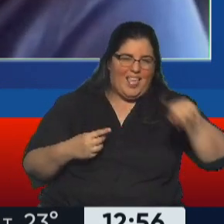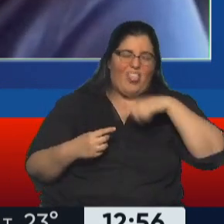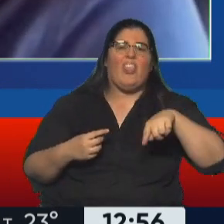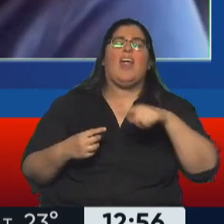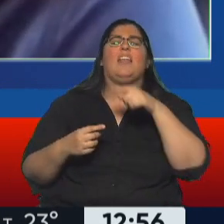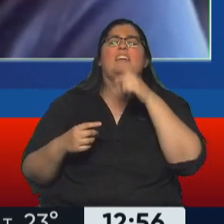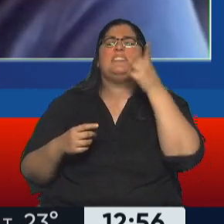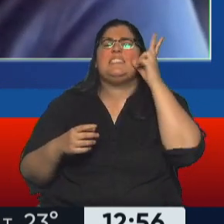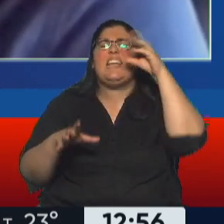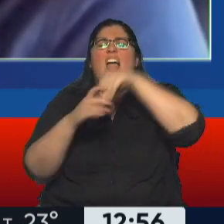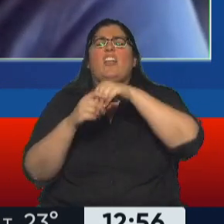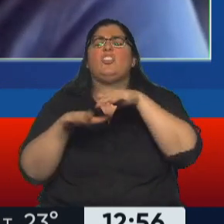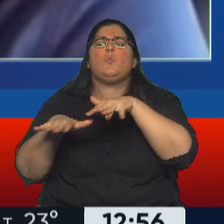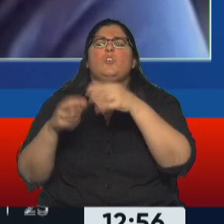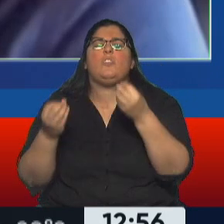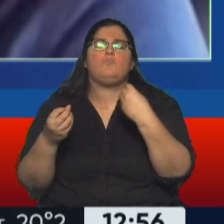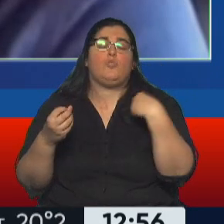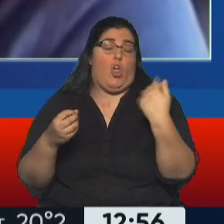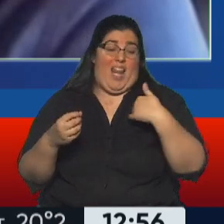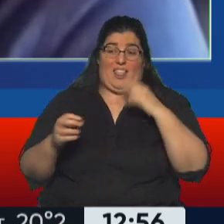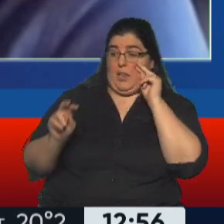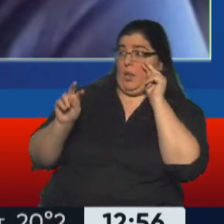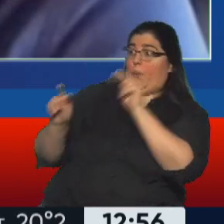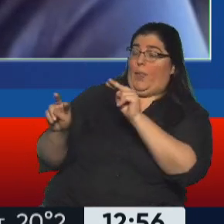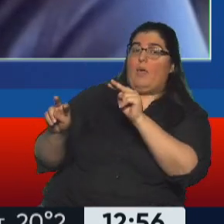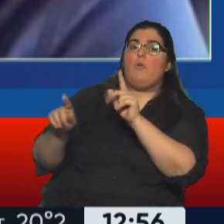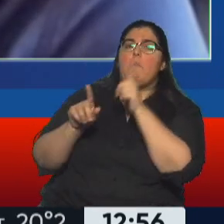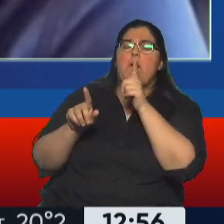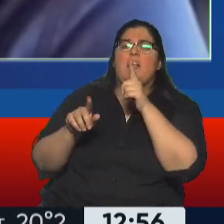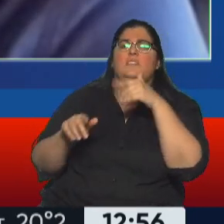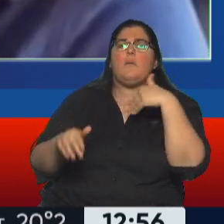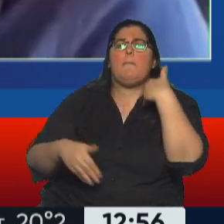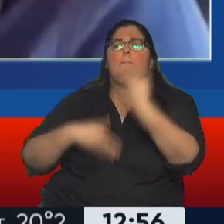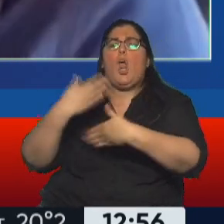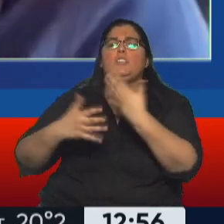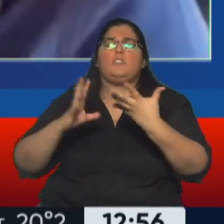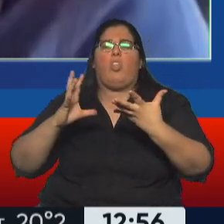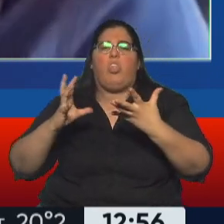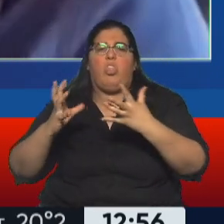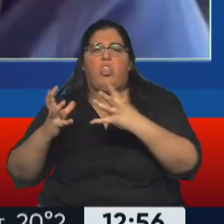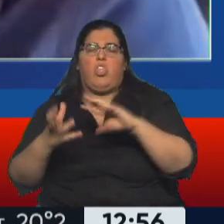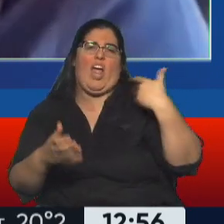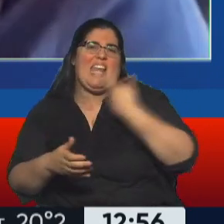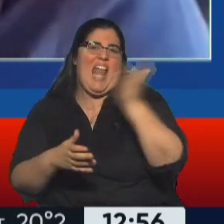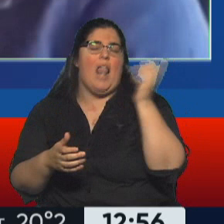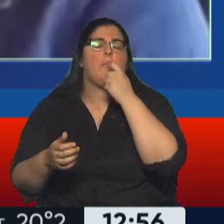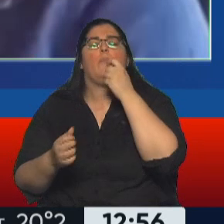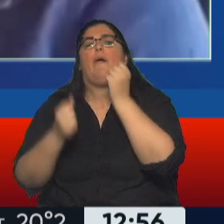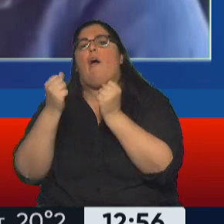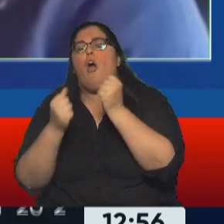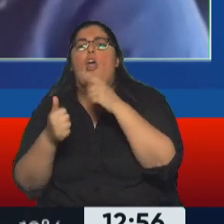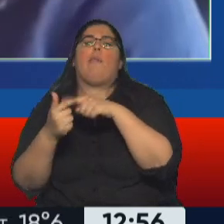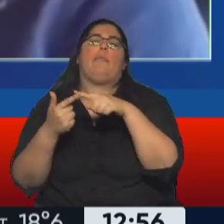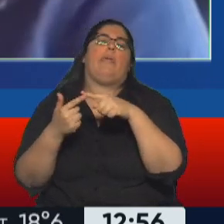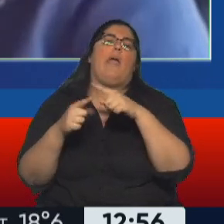en Chile. Porque lo que uno ve, por lo menos desde acá, es como un proceso de descomposición más general, ¿no? De crisis económica, la pandemia, la